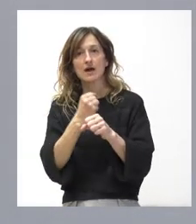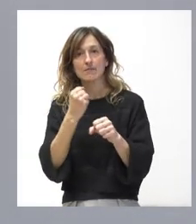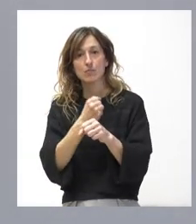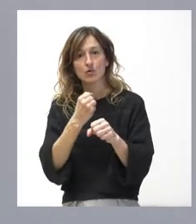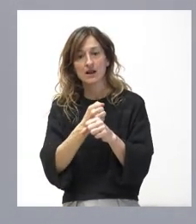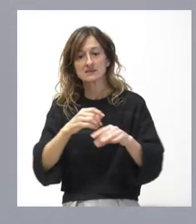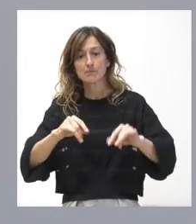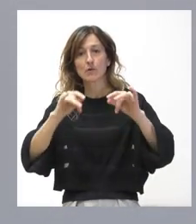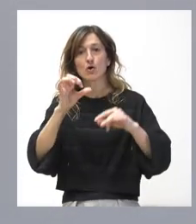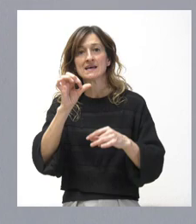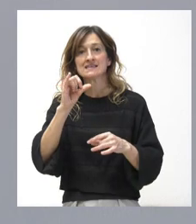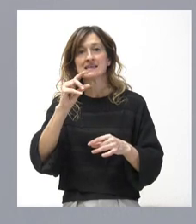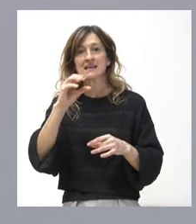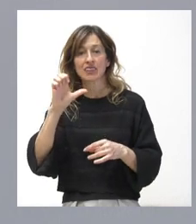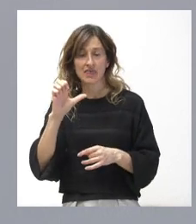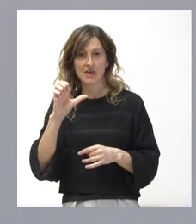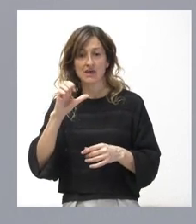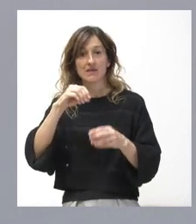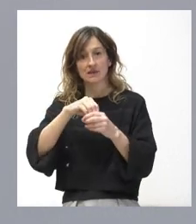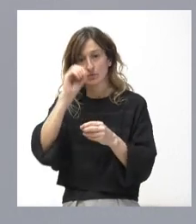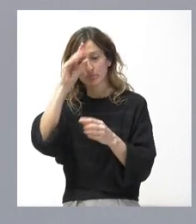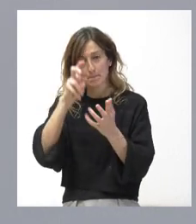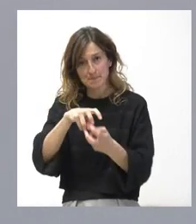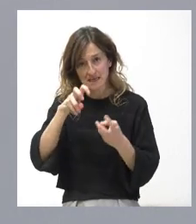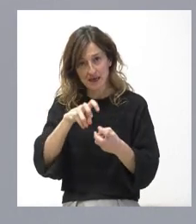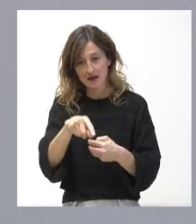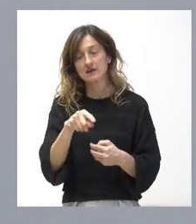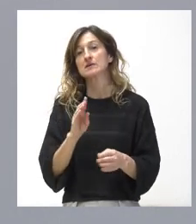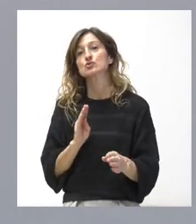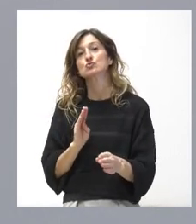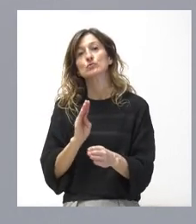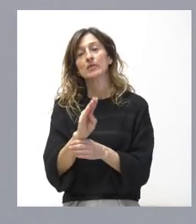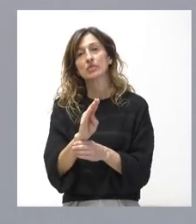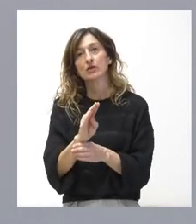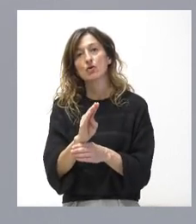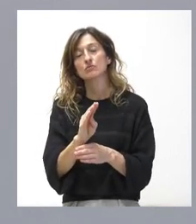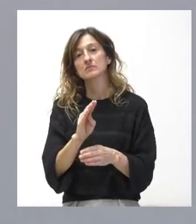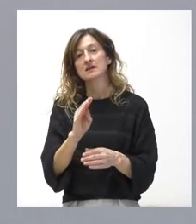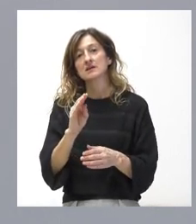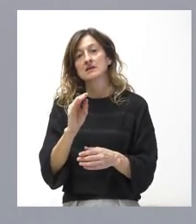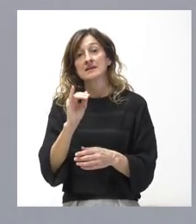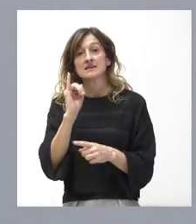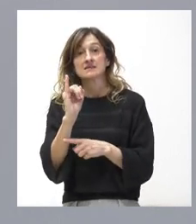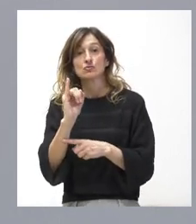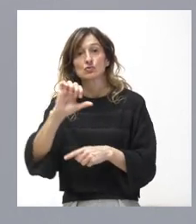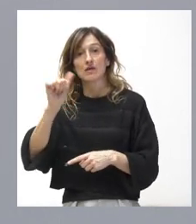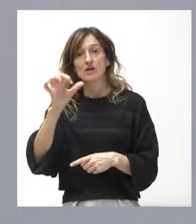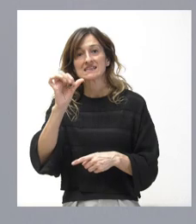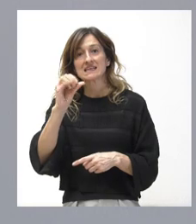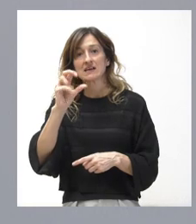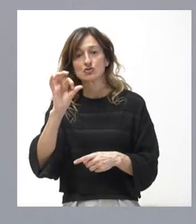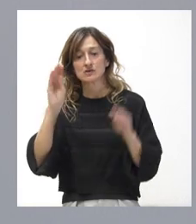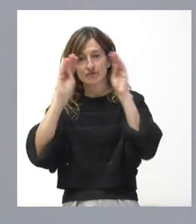polvo de sílice en las actividades mineras. Es una subvención que se otorga al Instituto Nacional de la Silicosis. Incluye formación,